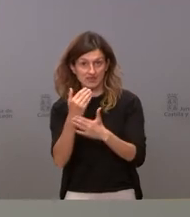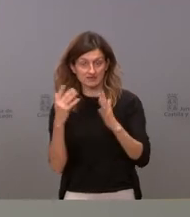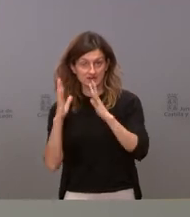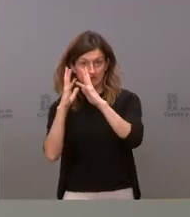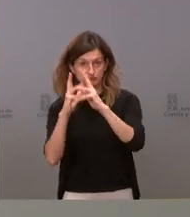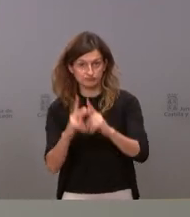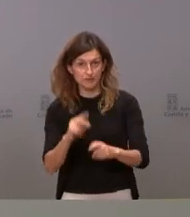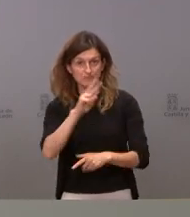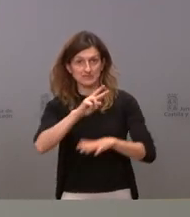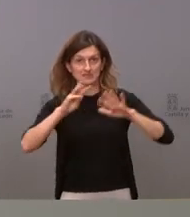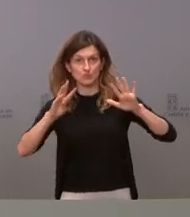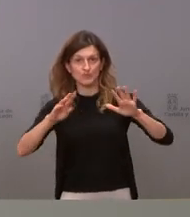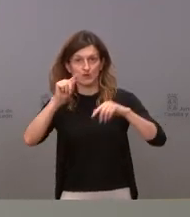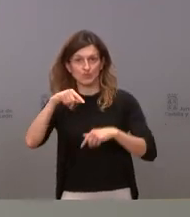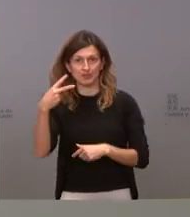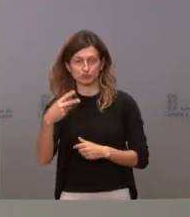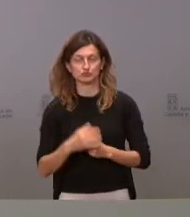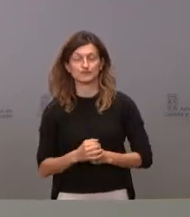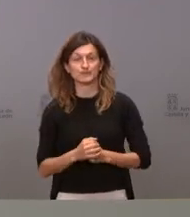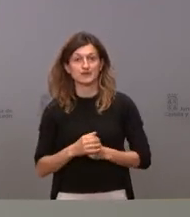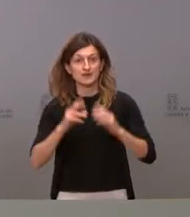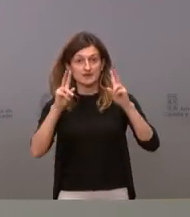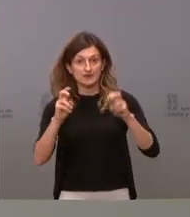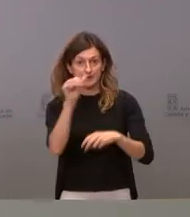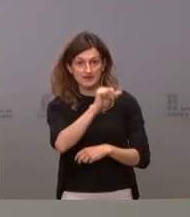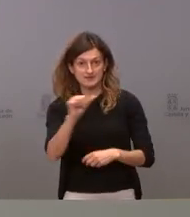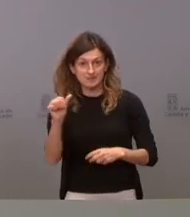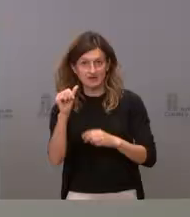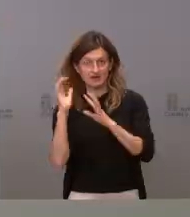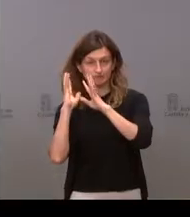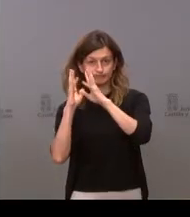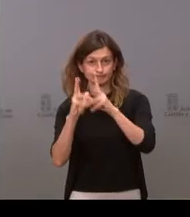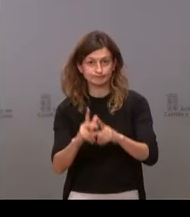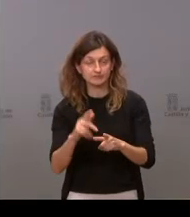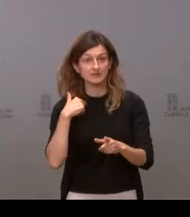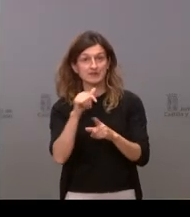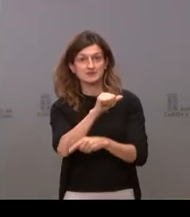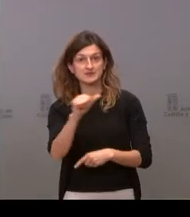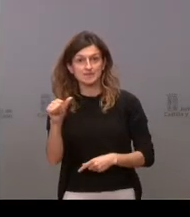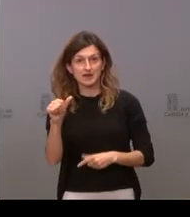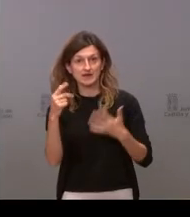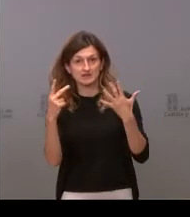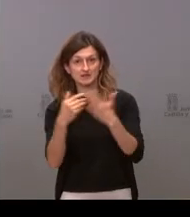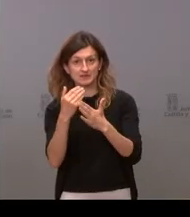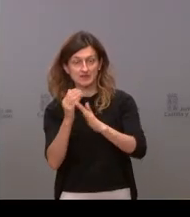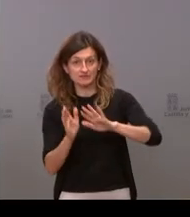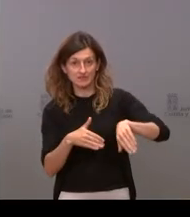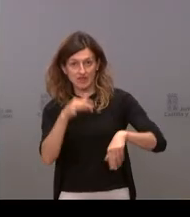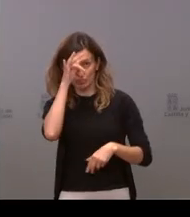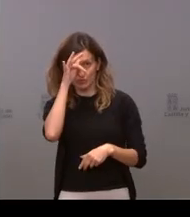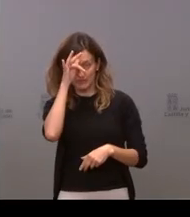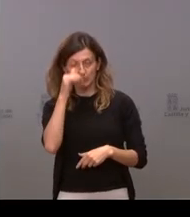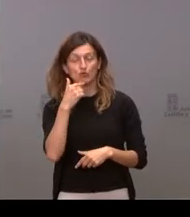29,2. Con relación a la incidencia semanal de Castilla y León, la semana epidemiológica que finalizó el domingo ha